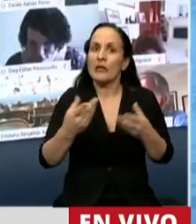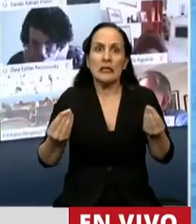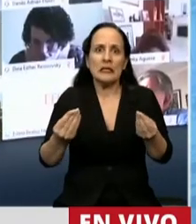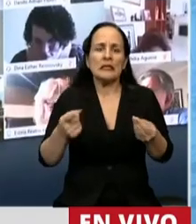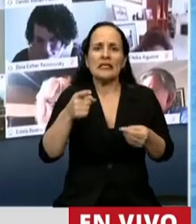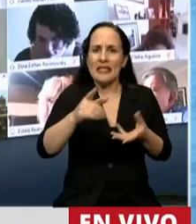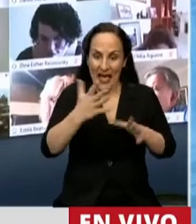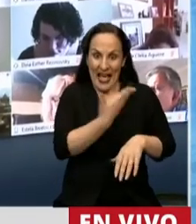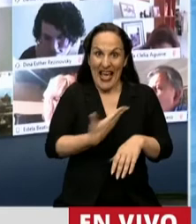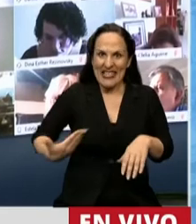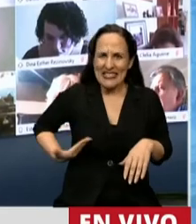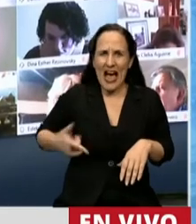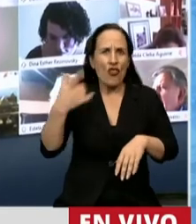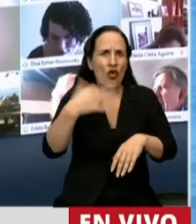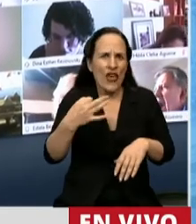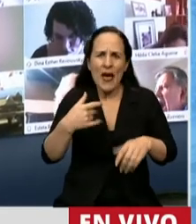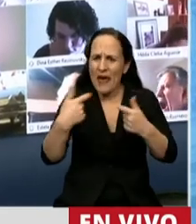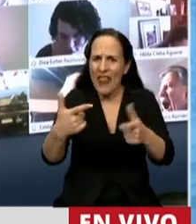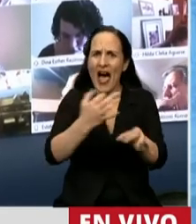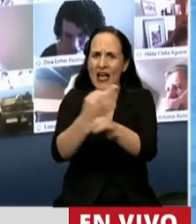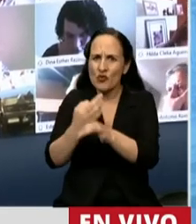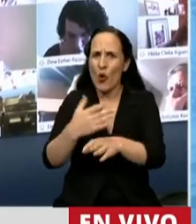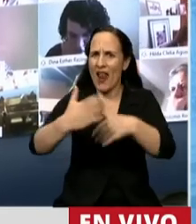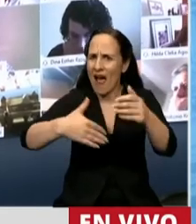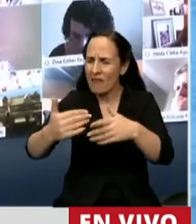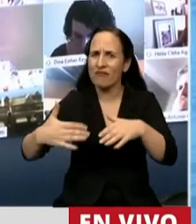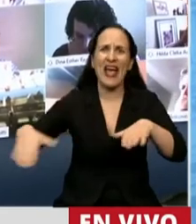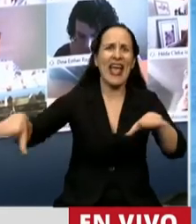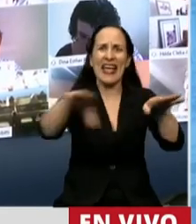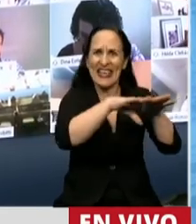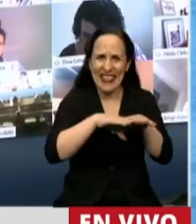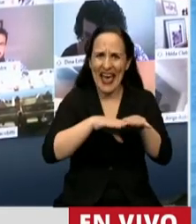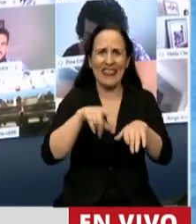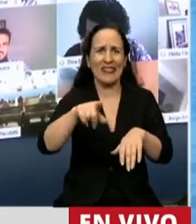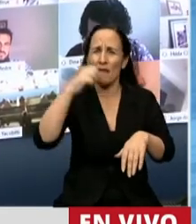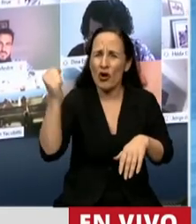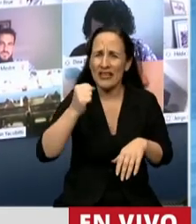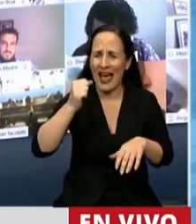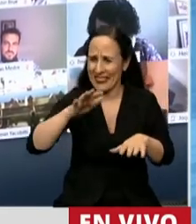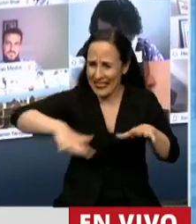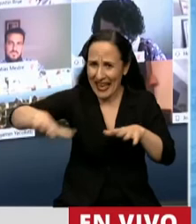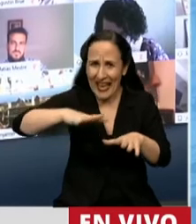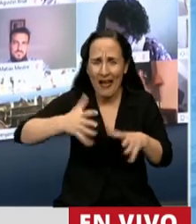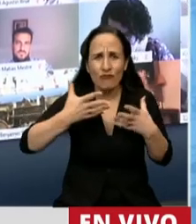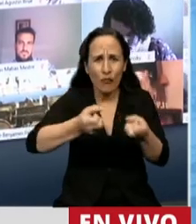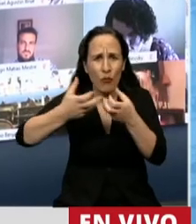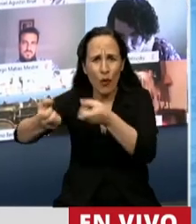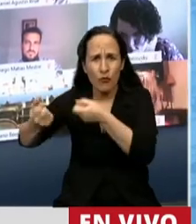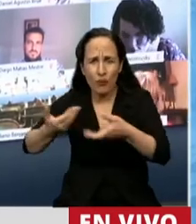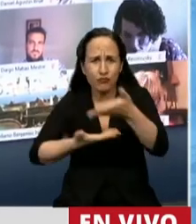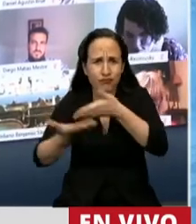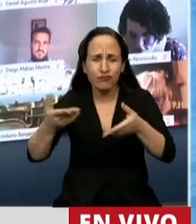Estado que construya redes, escuelas y equidad. Nos habló del valor del esfuerzo y de la organización comunitaria. Ese hombre,